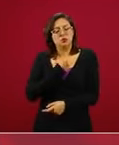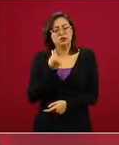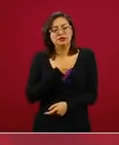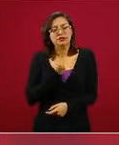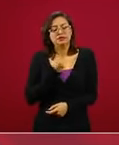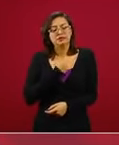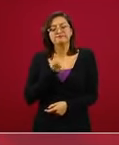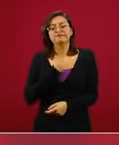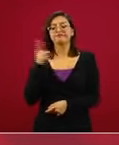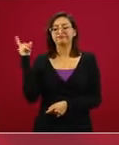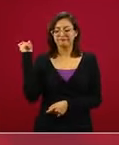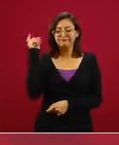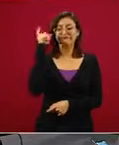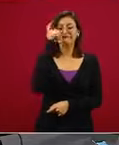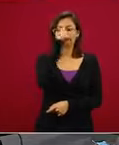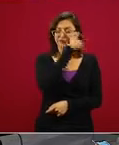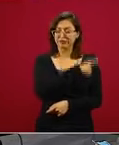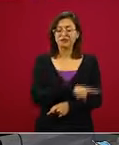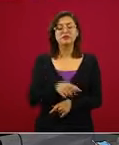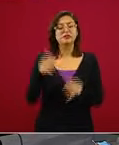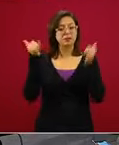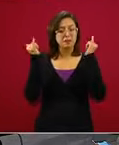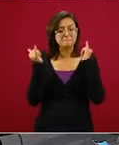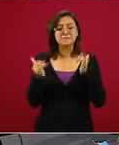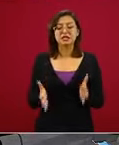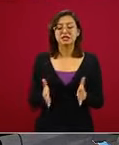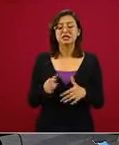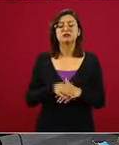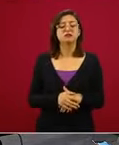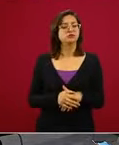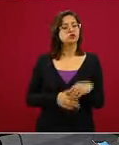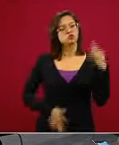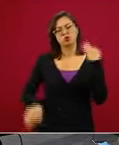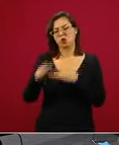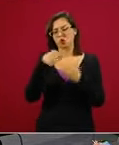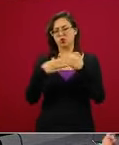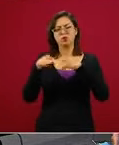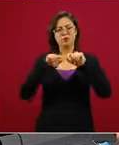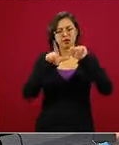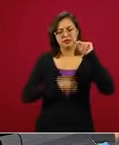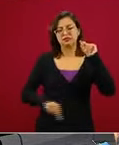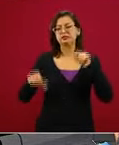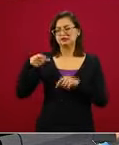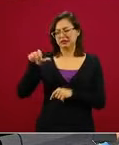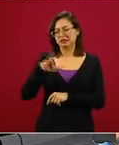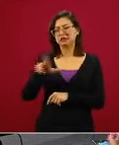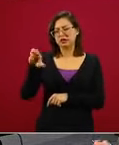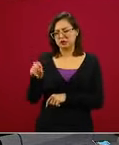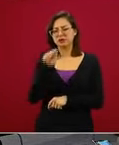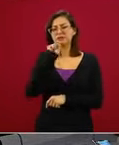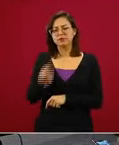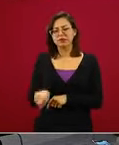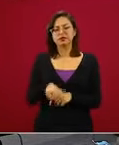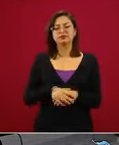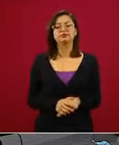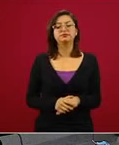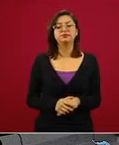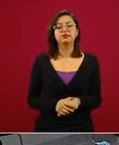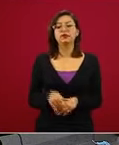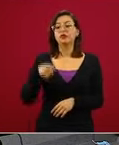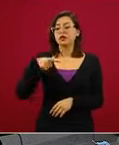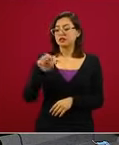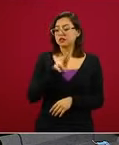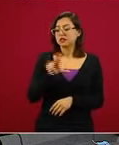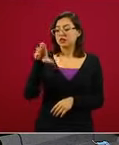pues muy complicados y duros para el estado y por supuesto para todo el país en Quintana Roo tenemos mil 144